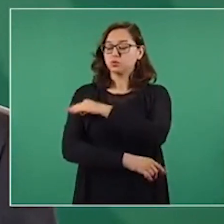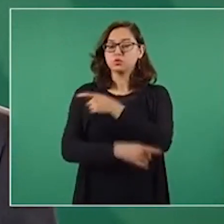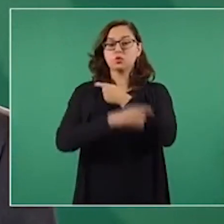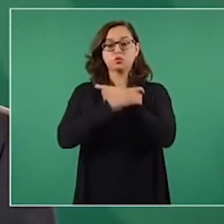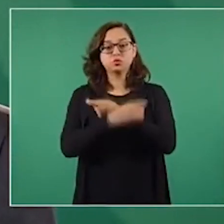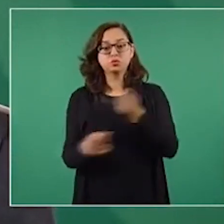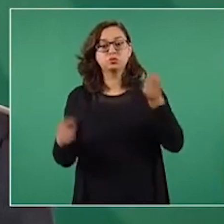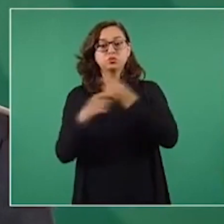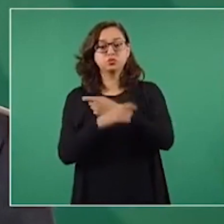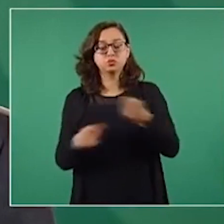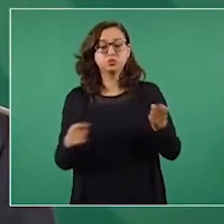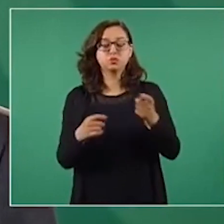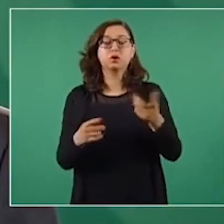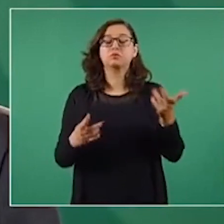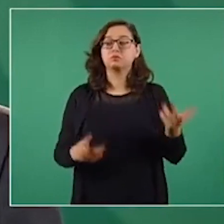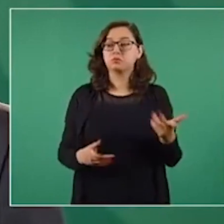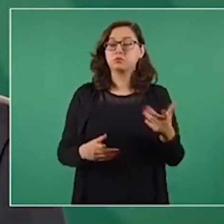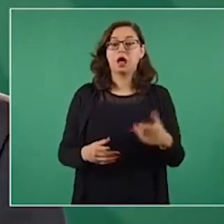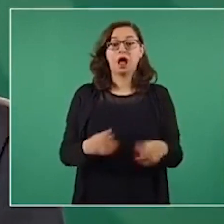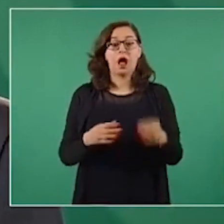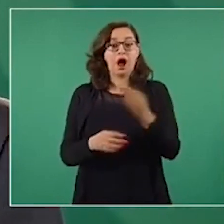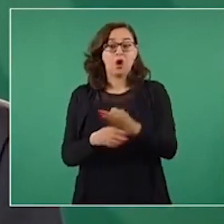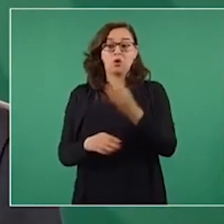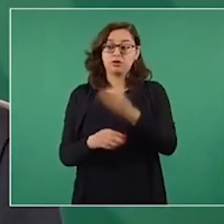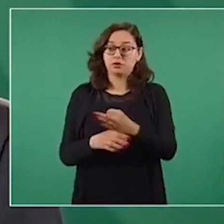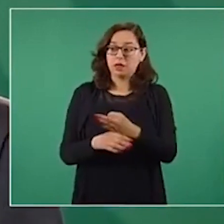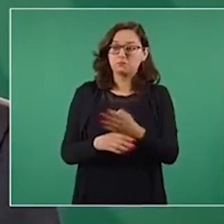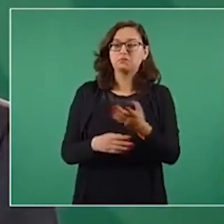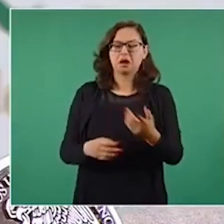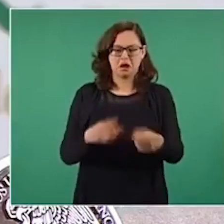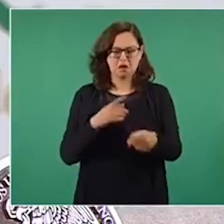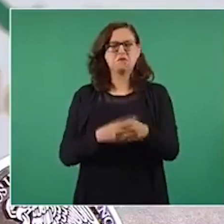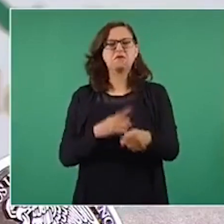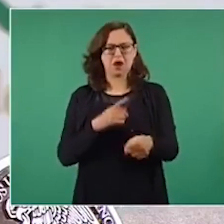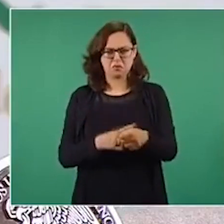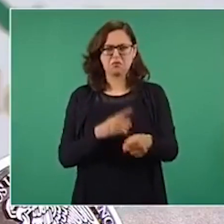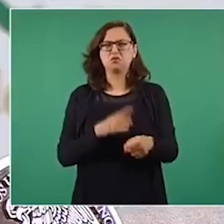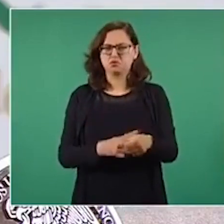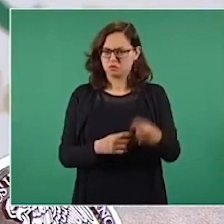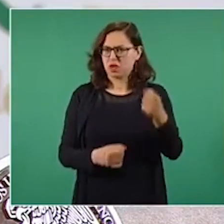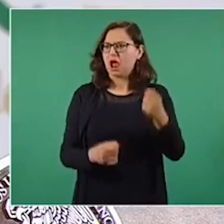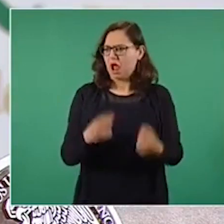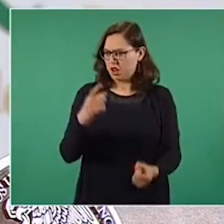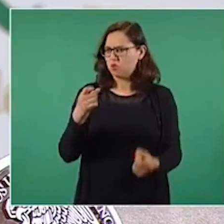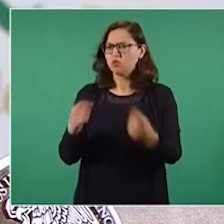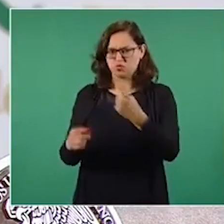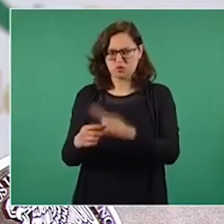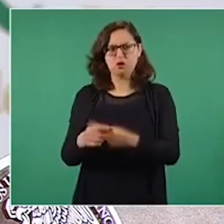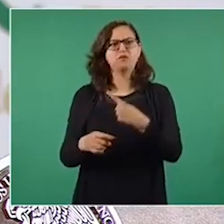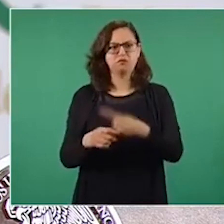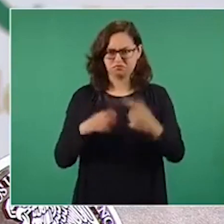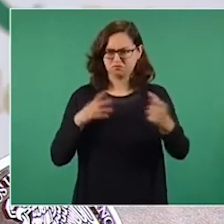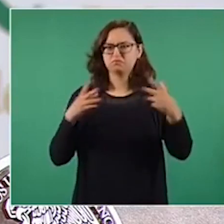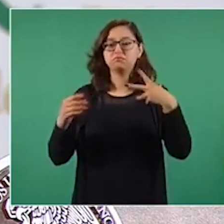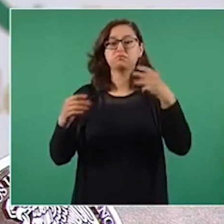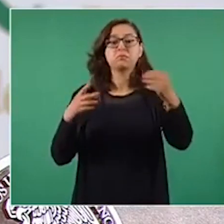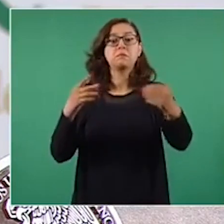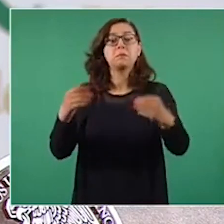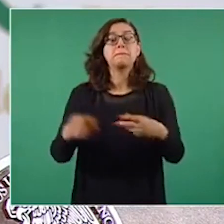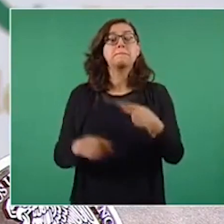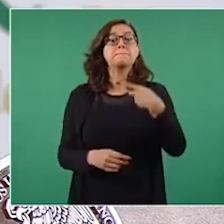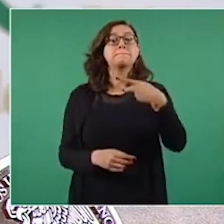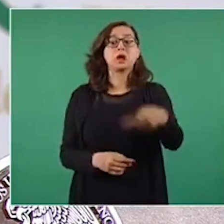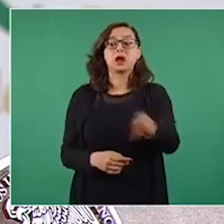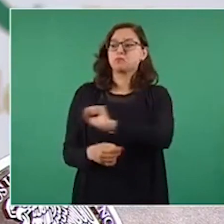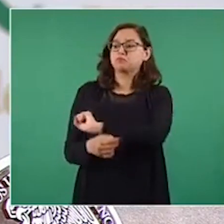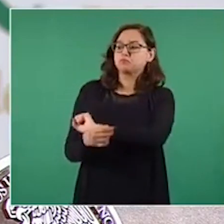casos que existen todavía son casos leves. Seguimos viendo que de las personas hospitalizadas, arriba del